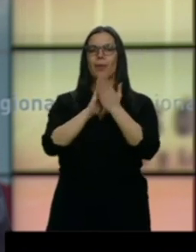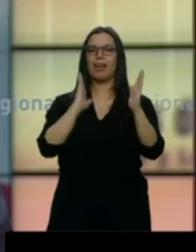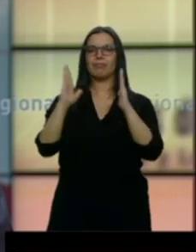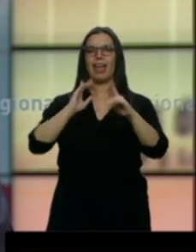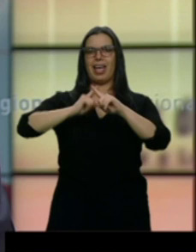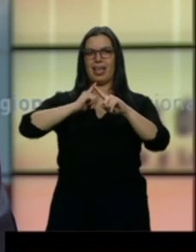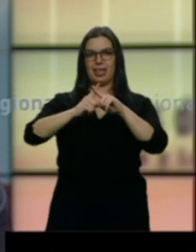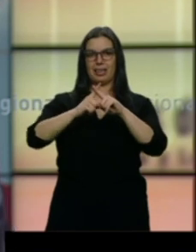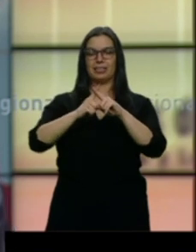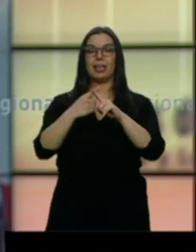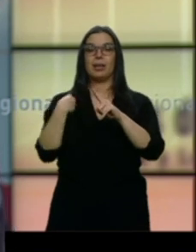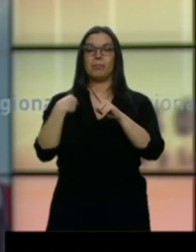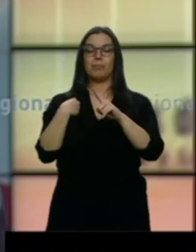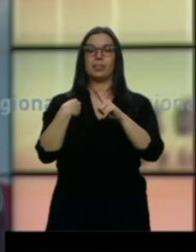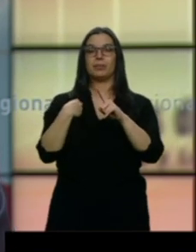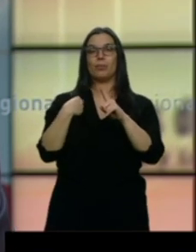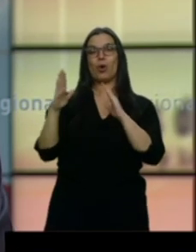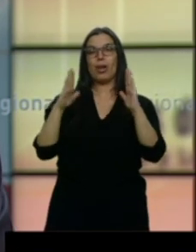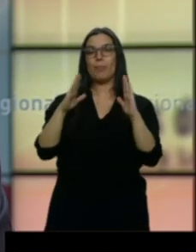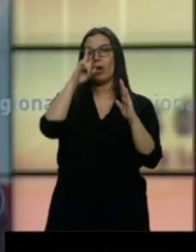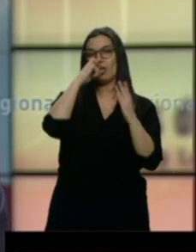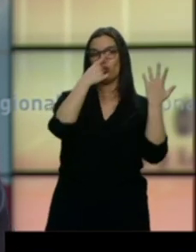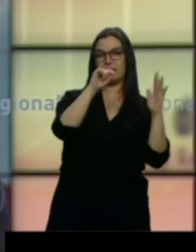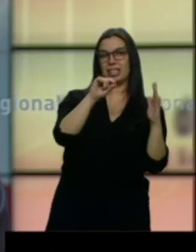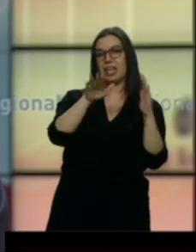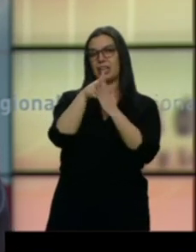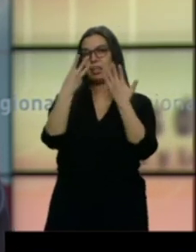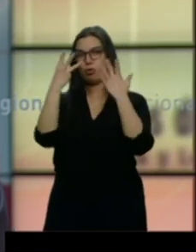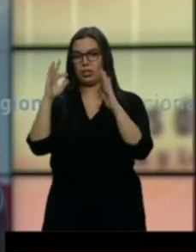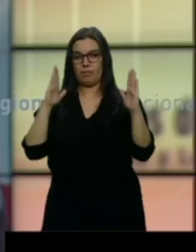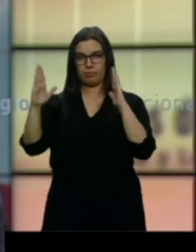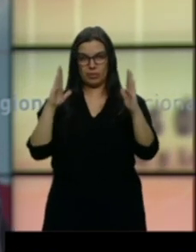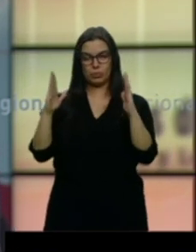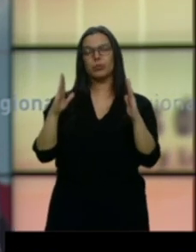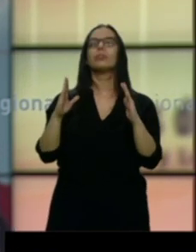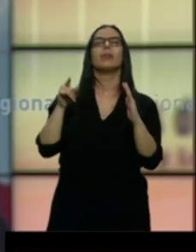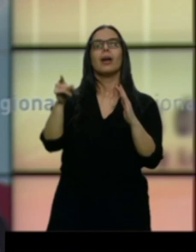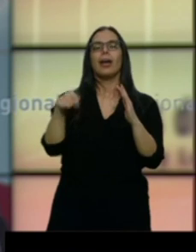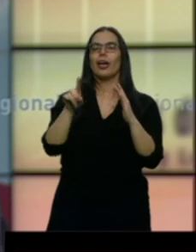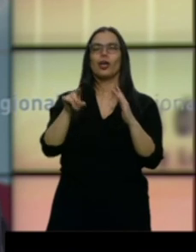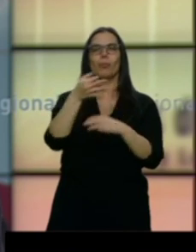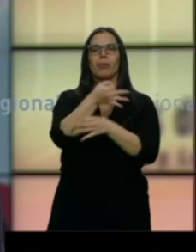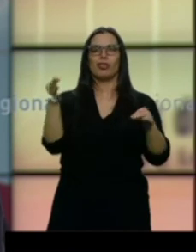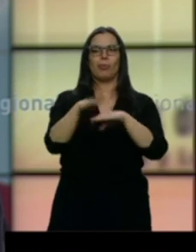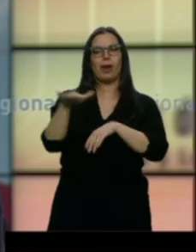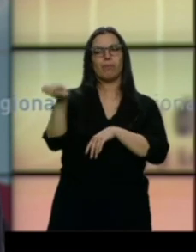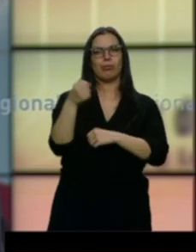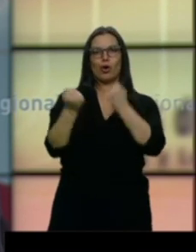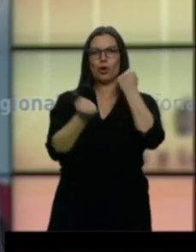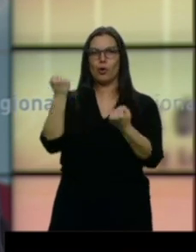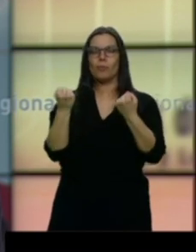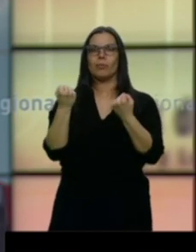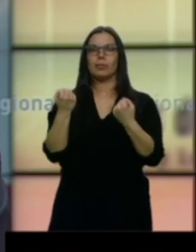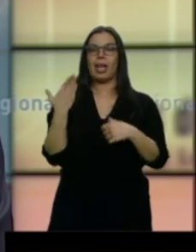los baby boomers. Ellos son los usuarios indicados, dicen, para estos coches. Han vivido la era digital y han sabido adaptarse a las nuevas tecnologías.